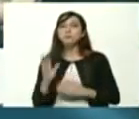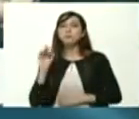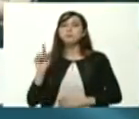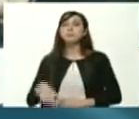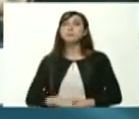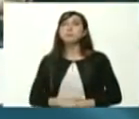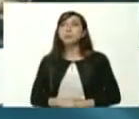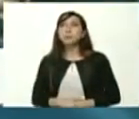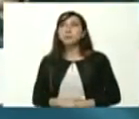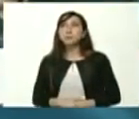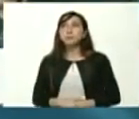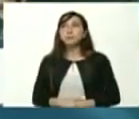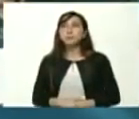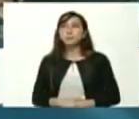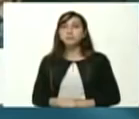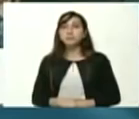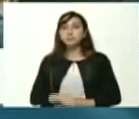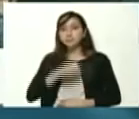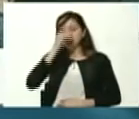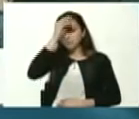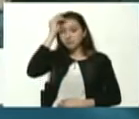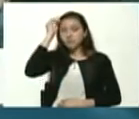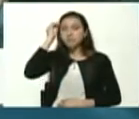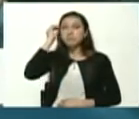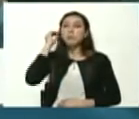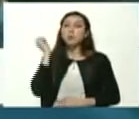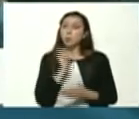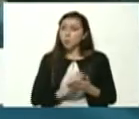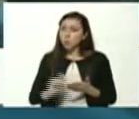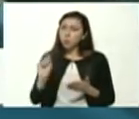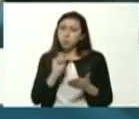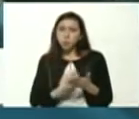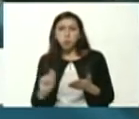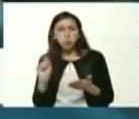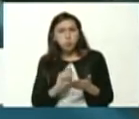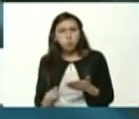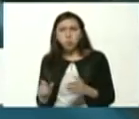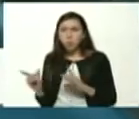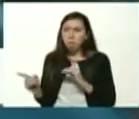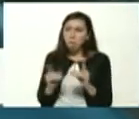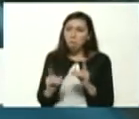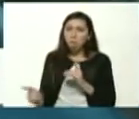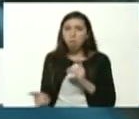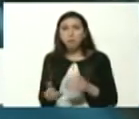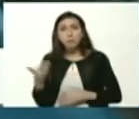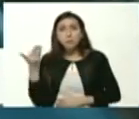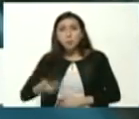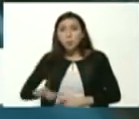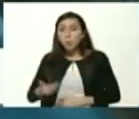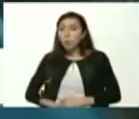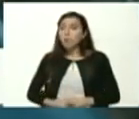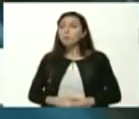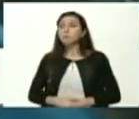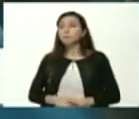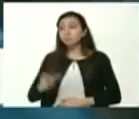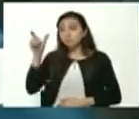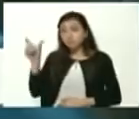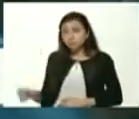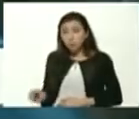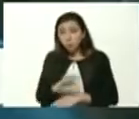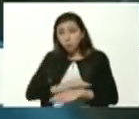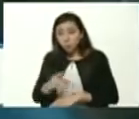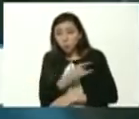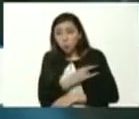videoconferencia tomando nota es muy importante insistir Trumpy en esto